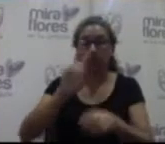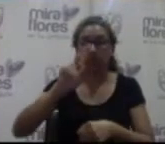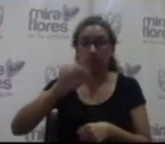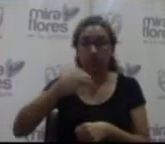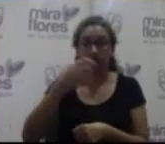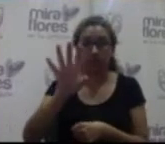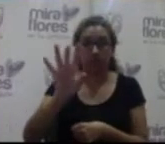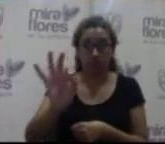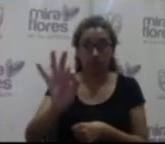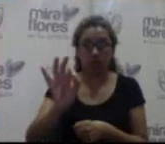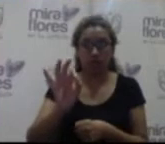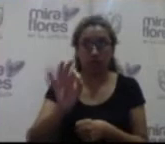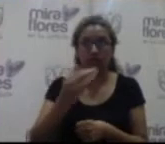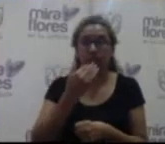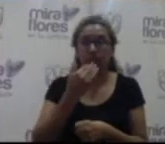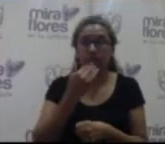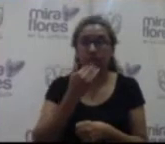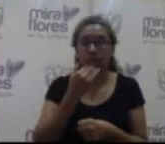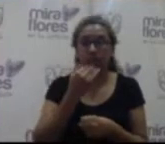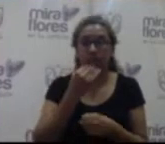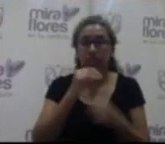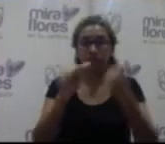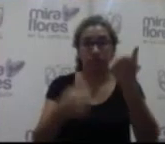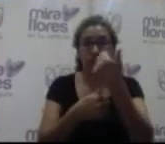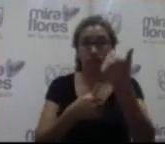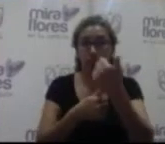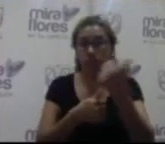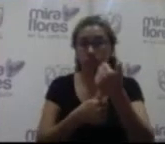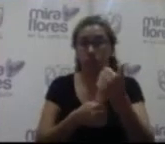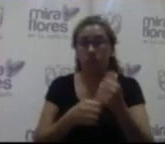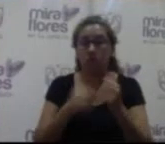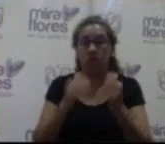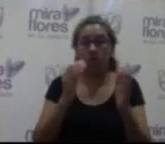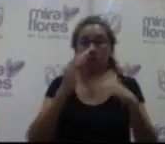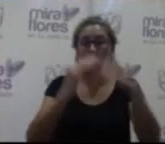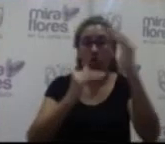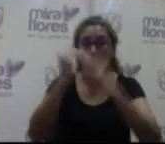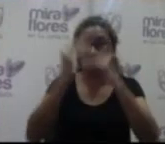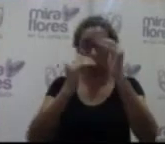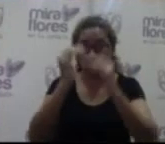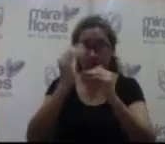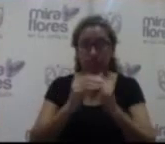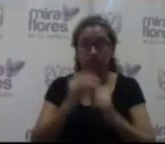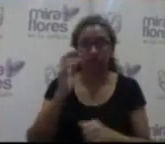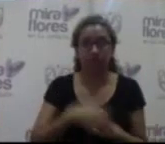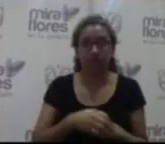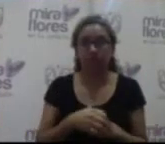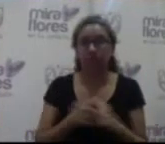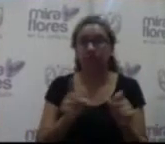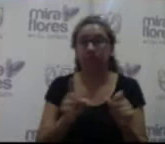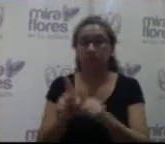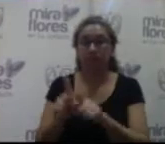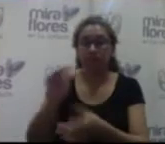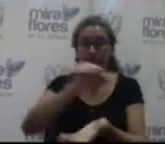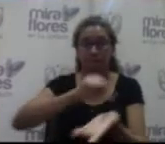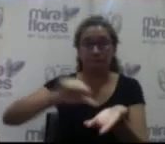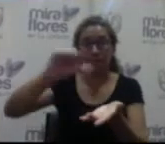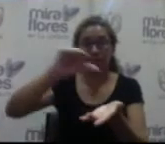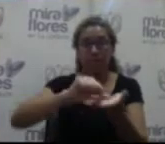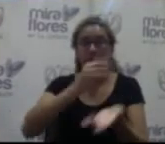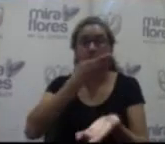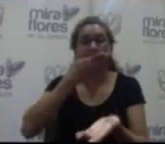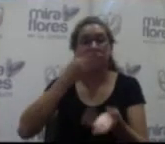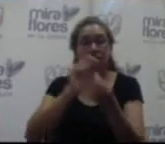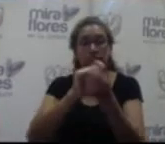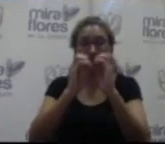y estará a cargo de la sugerencia de obras públicas en el caso del proyecto mejoramiento de los parques Fernando López